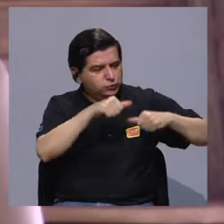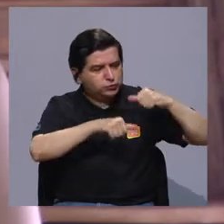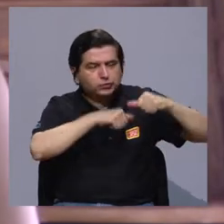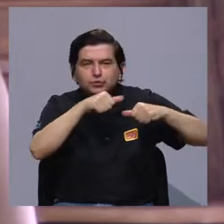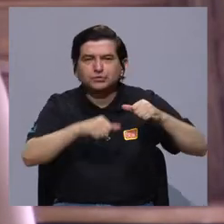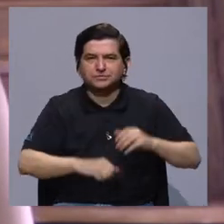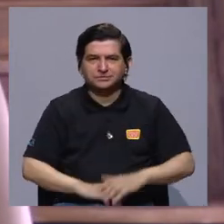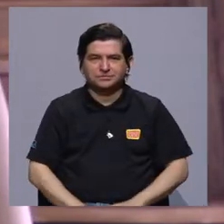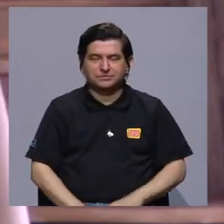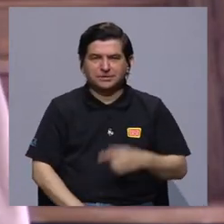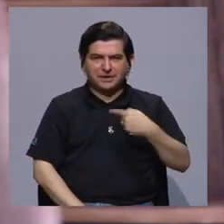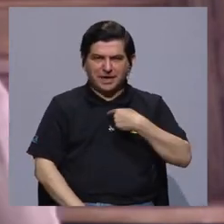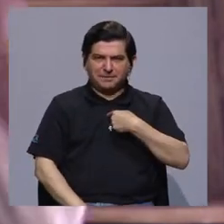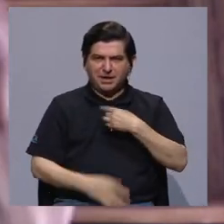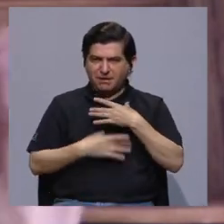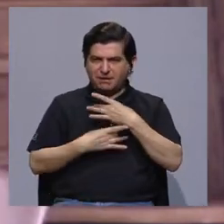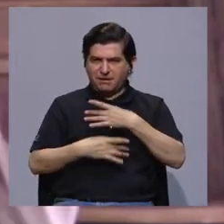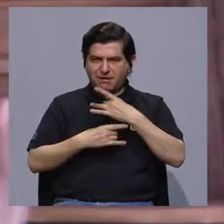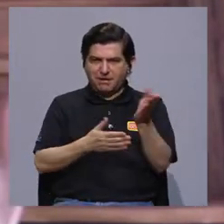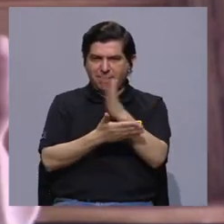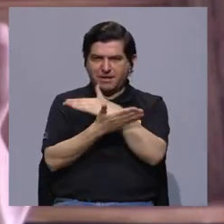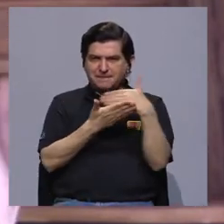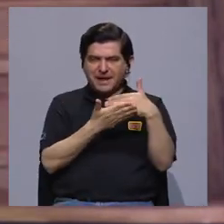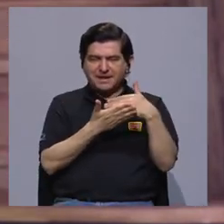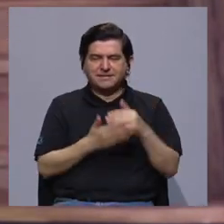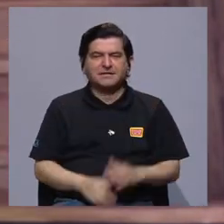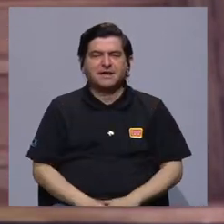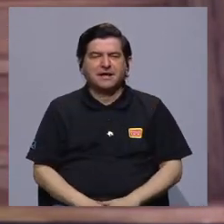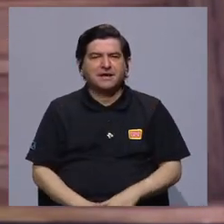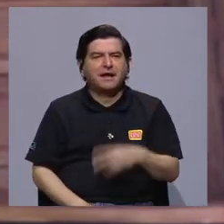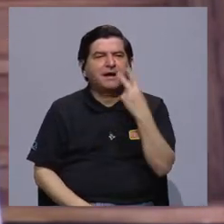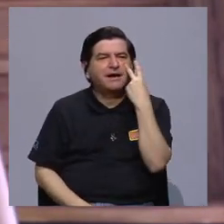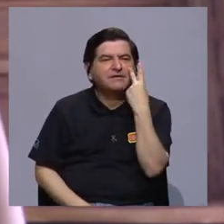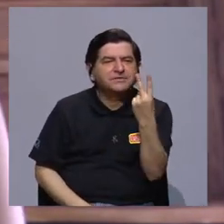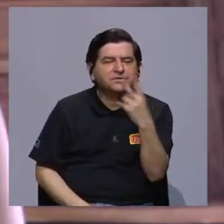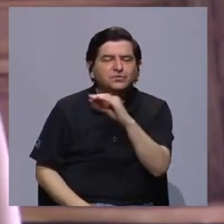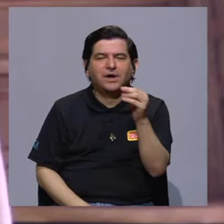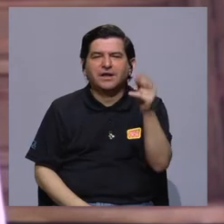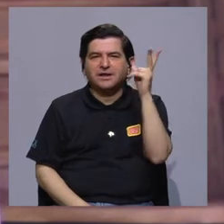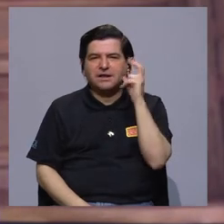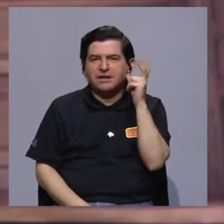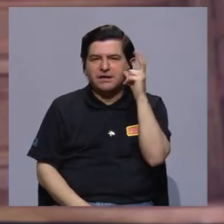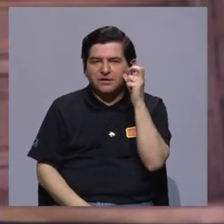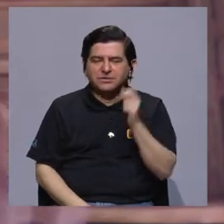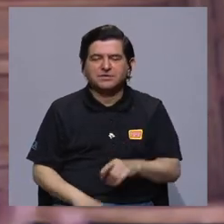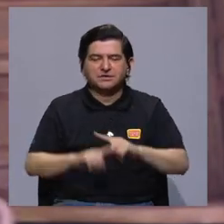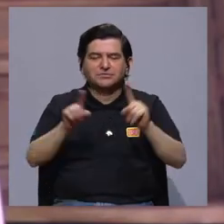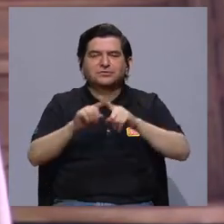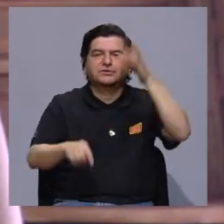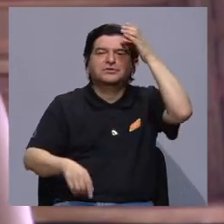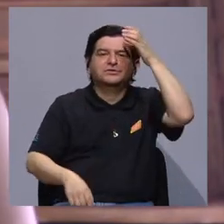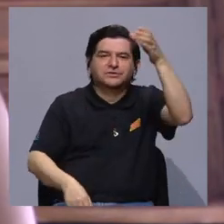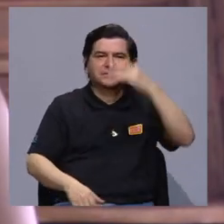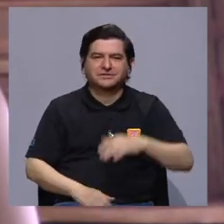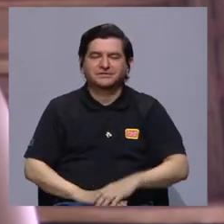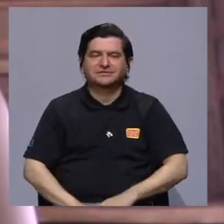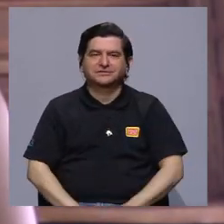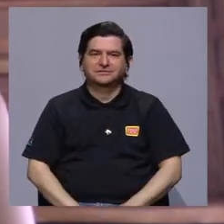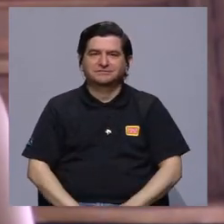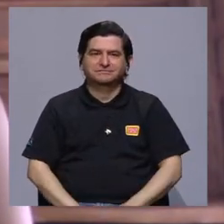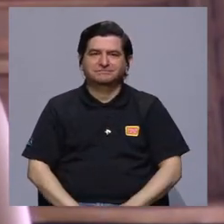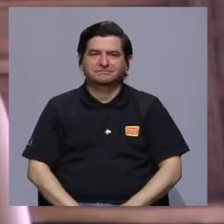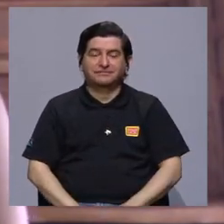me llama mucho la atención la parte visual y sonora, digamos, de las culturas. Y